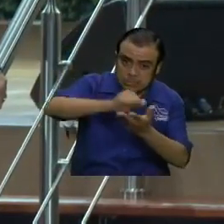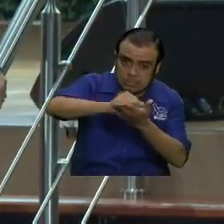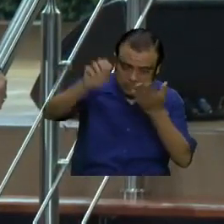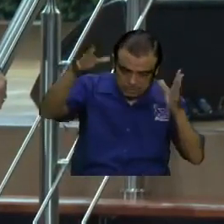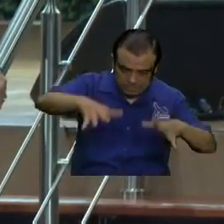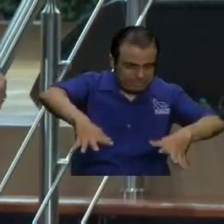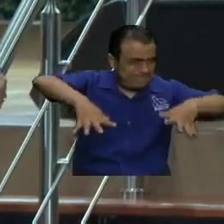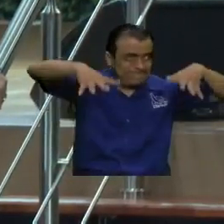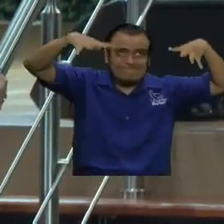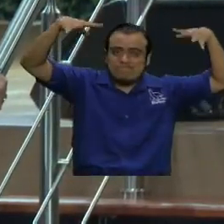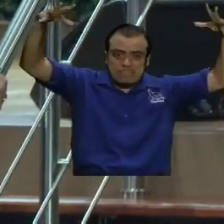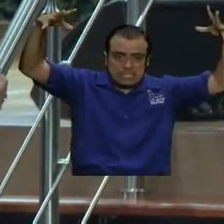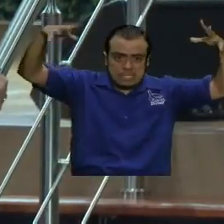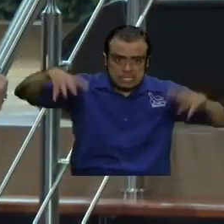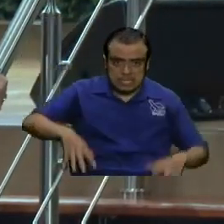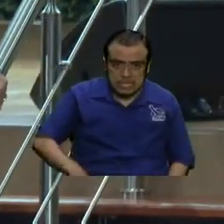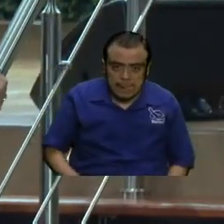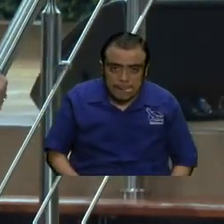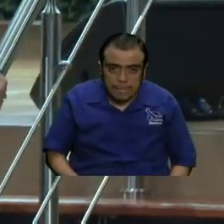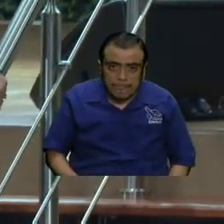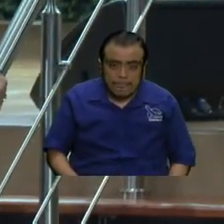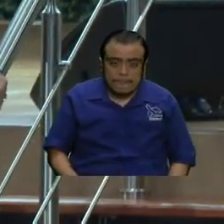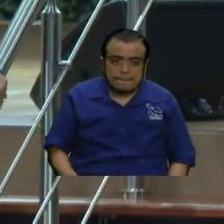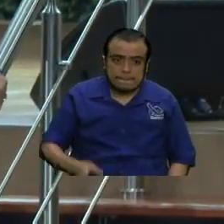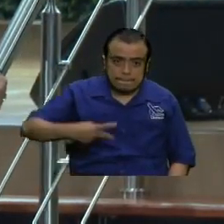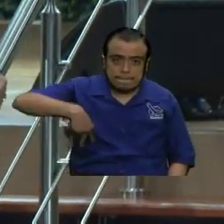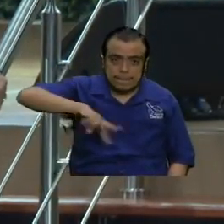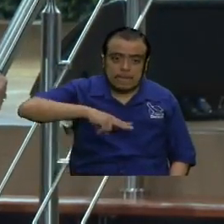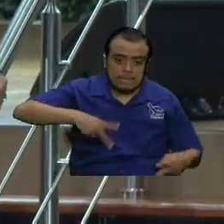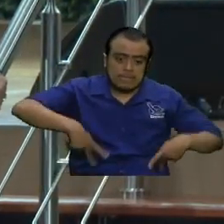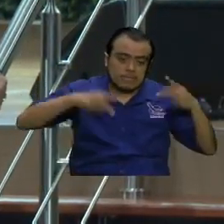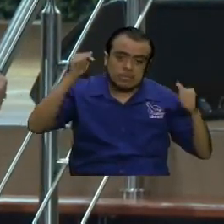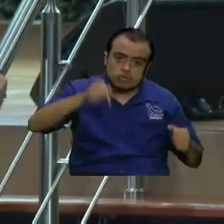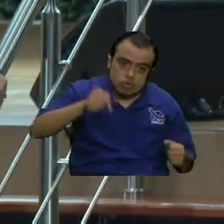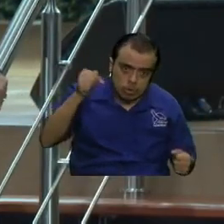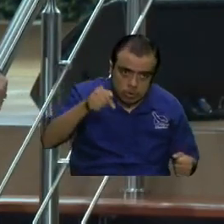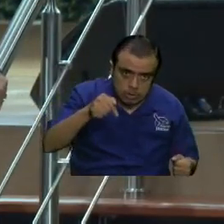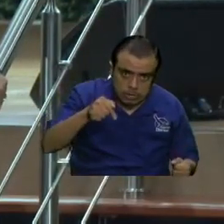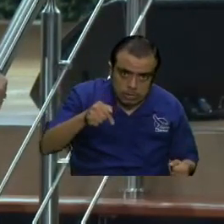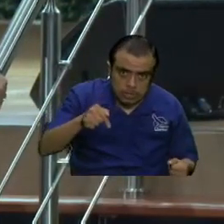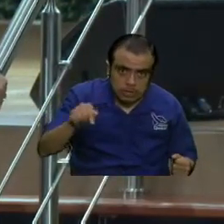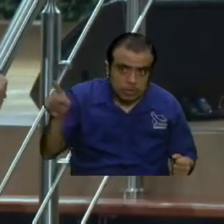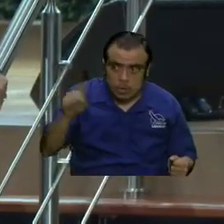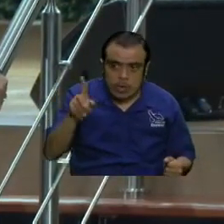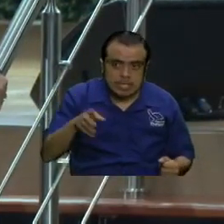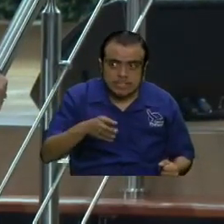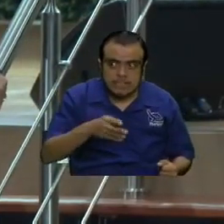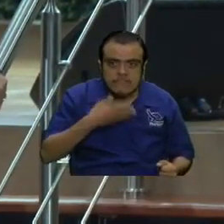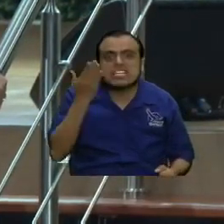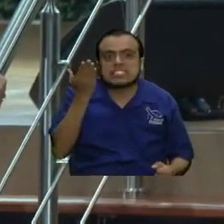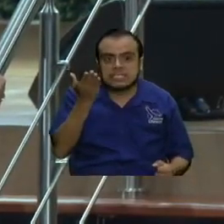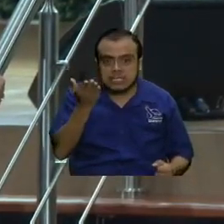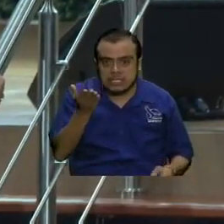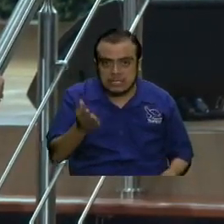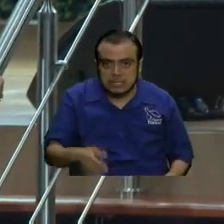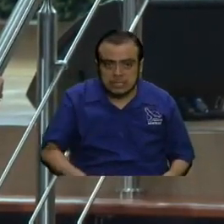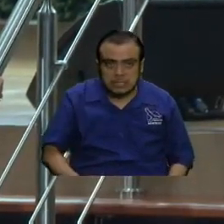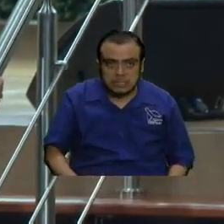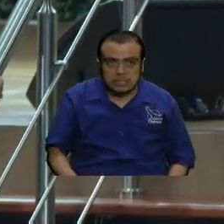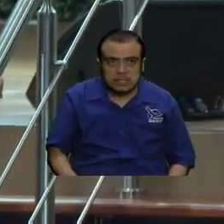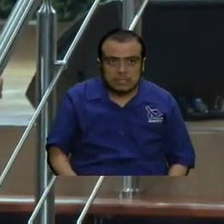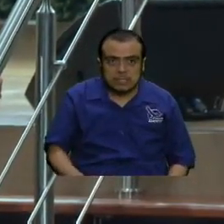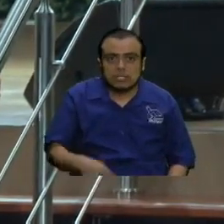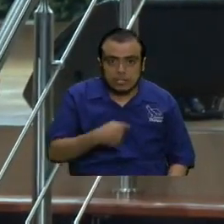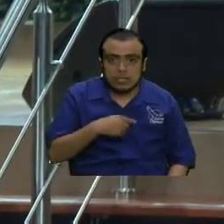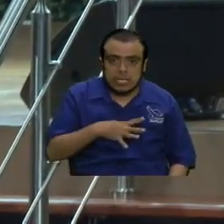entonces lo que nosotros estamos viviendo hermano no es simple yo tengo que hacerle